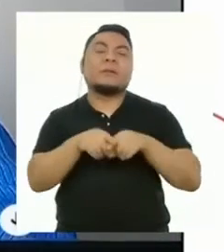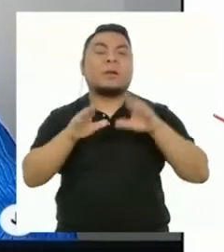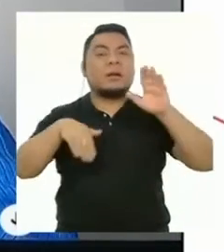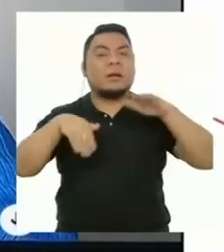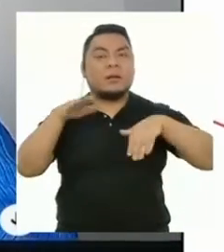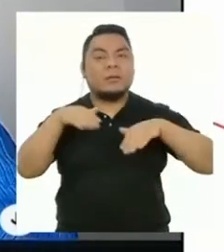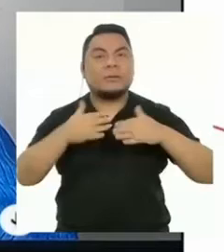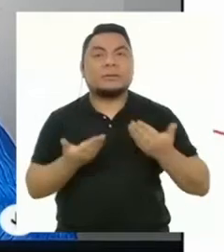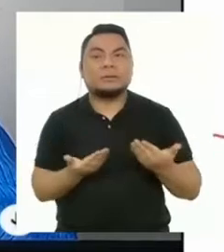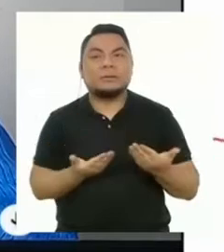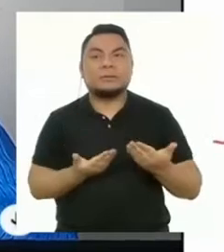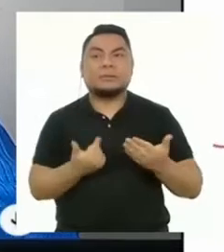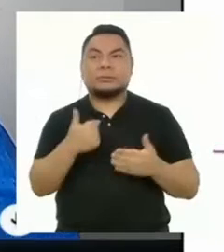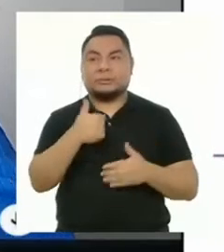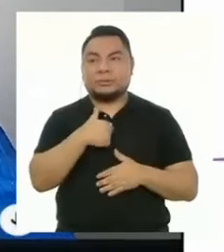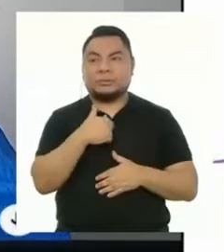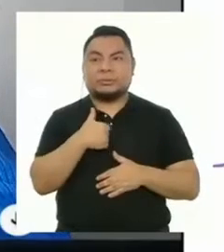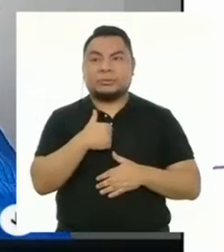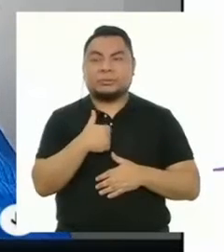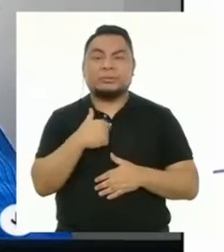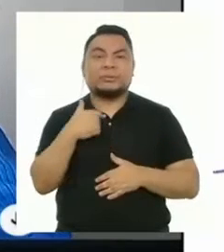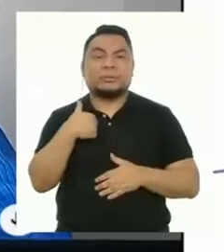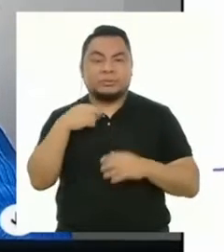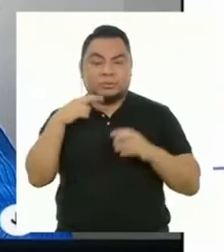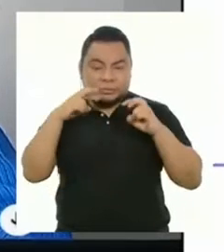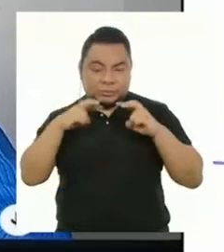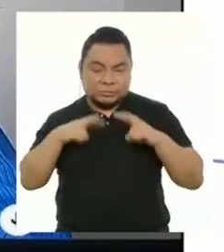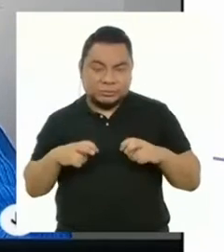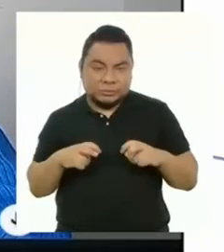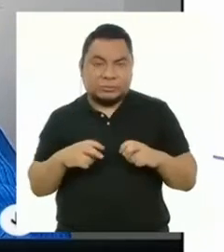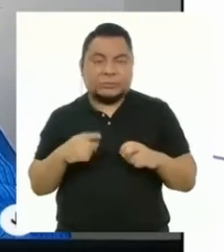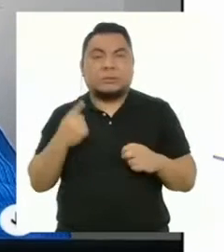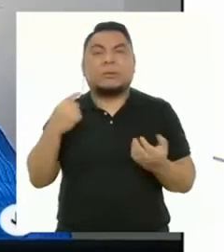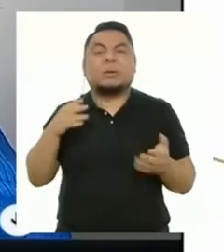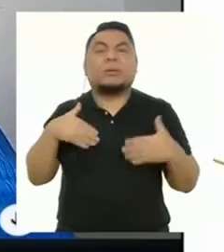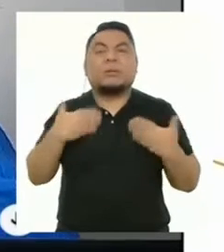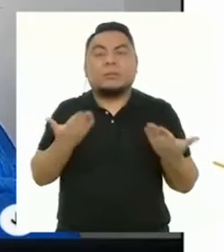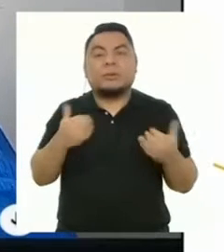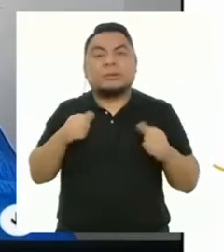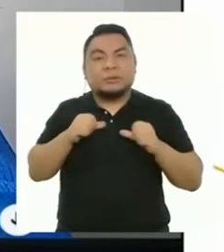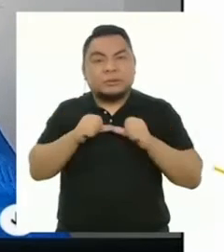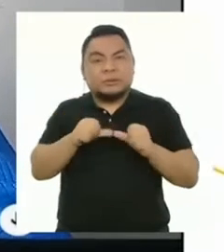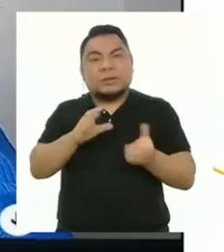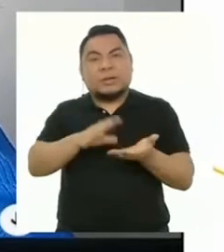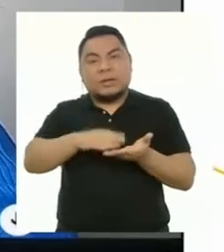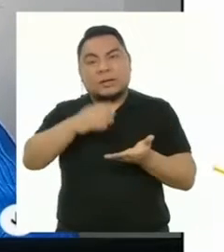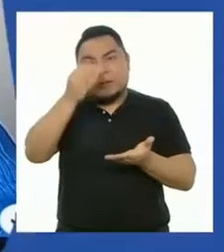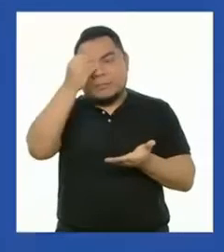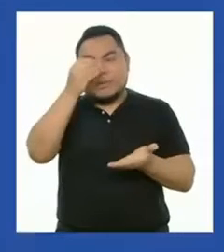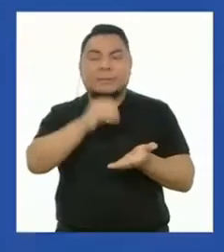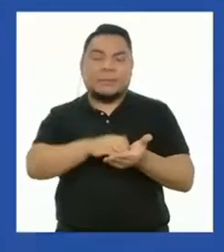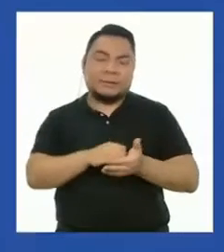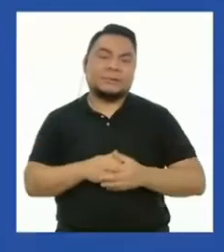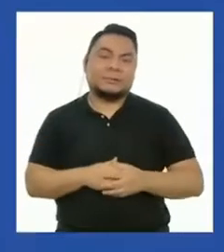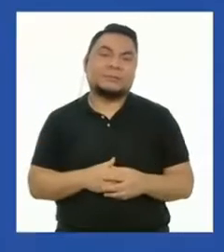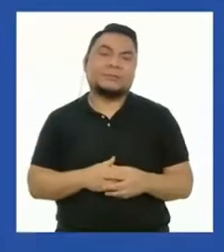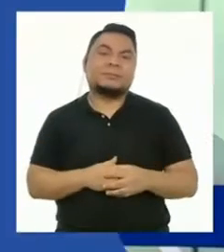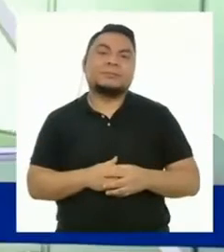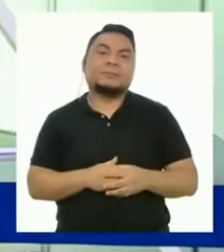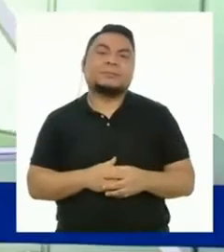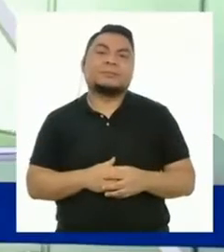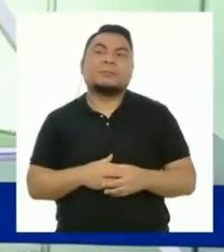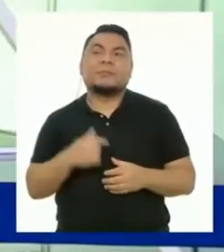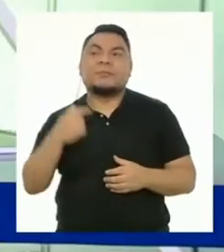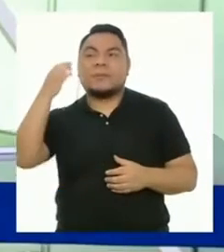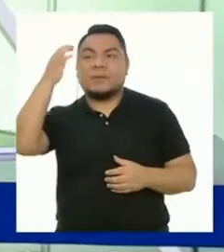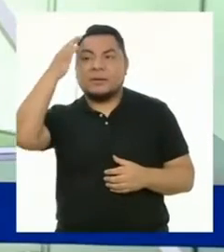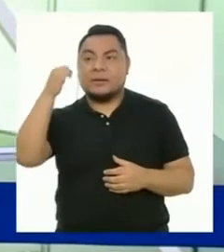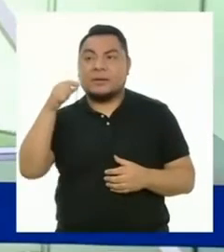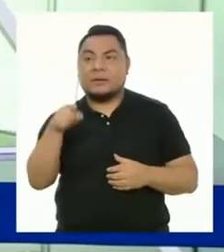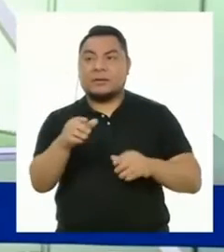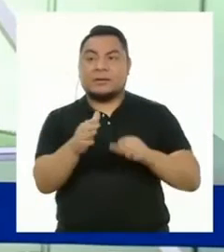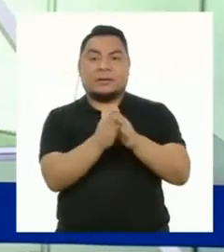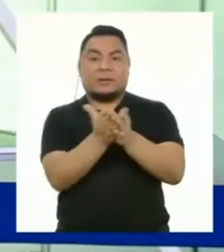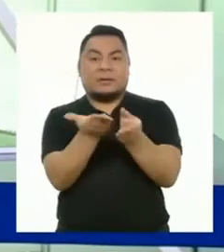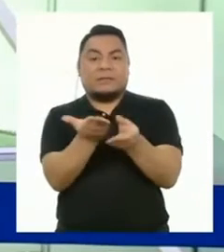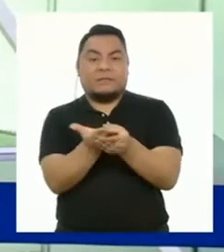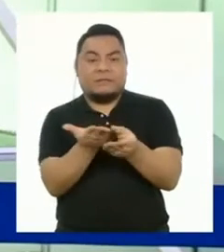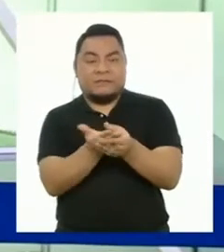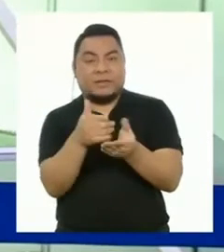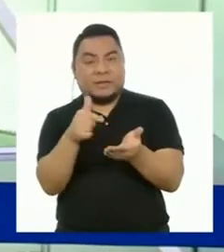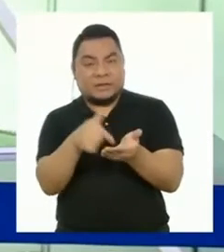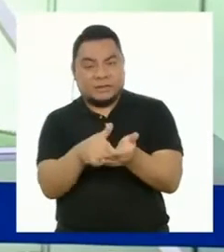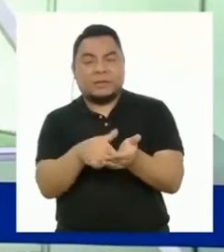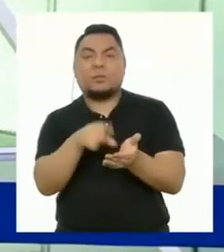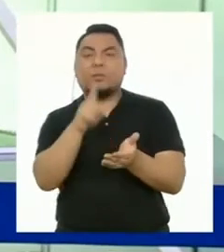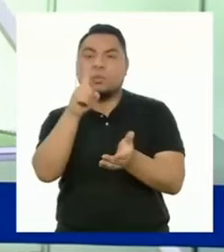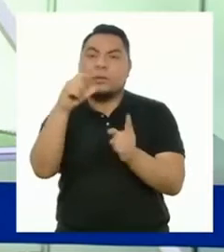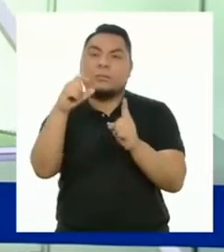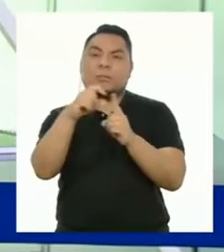vez en cuando, yo los reviso para poder seguir aprendiendo más. Creo que portafolio es